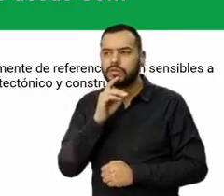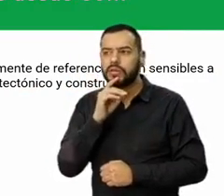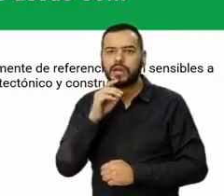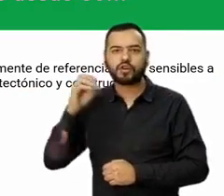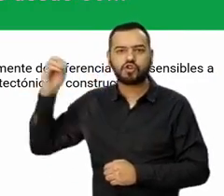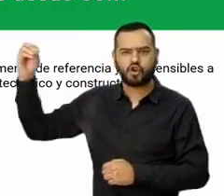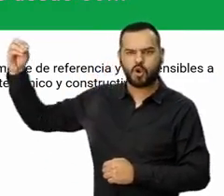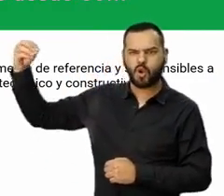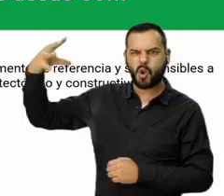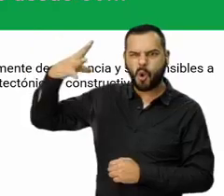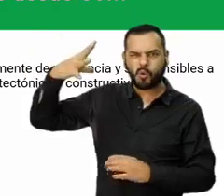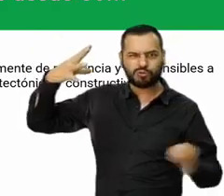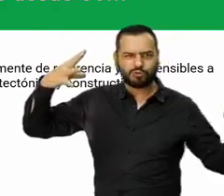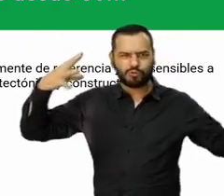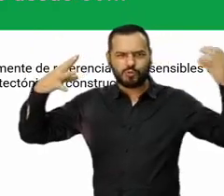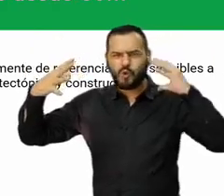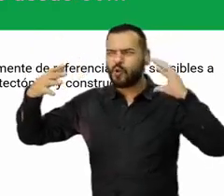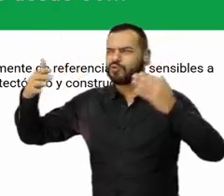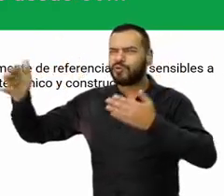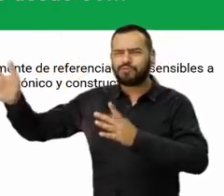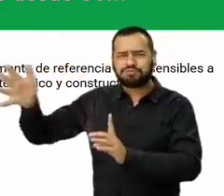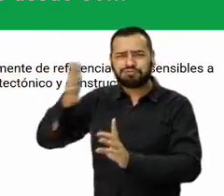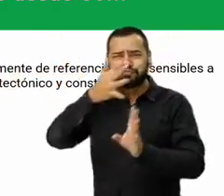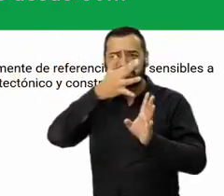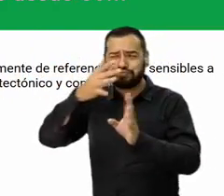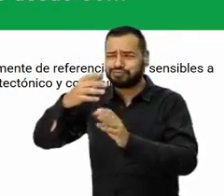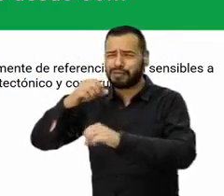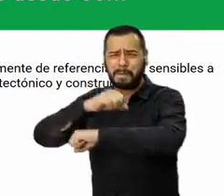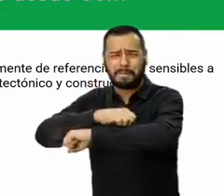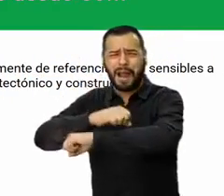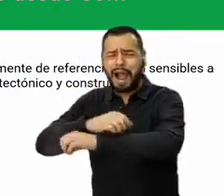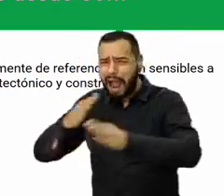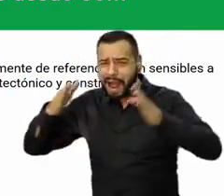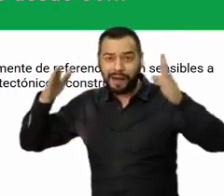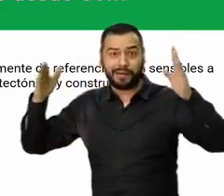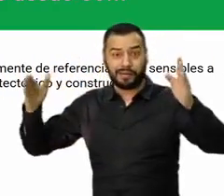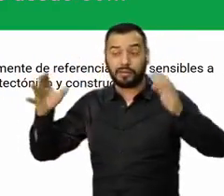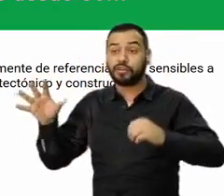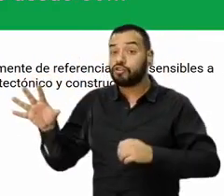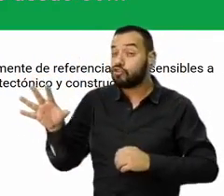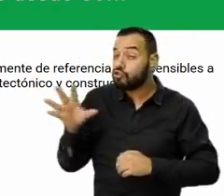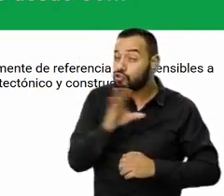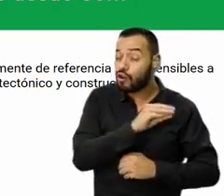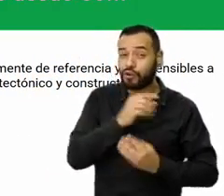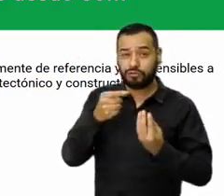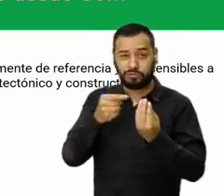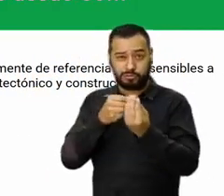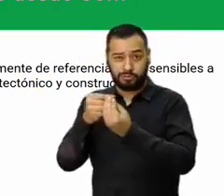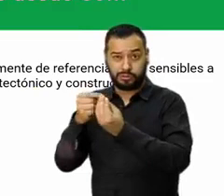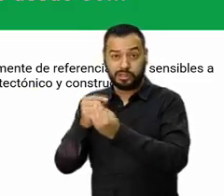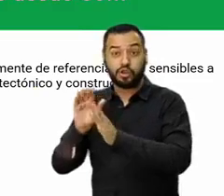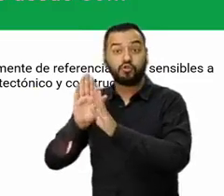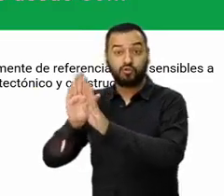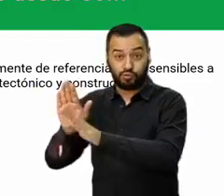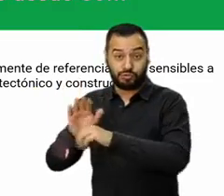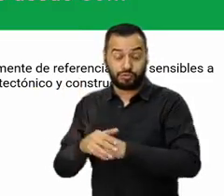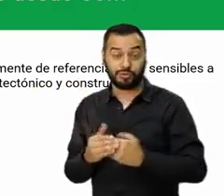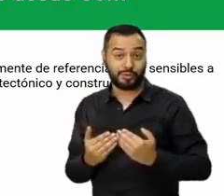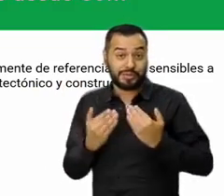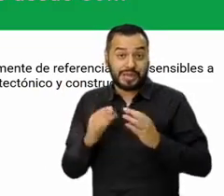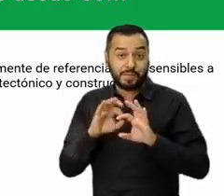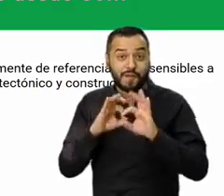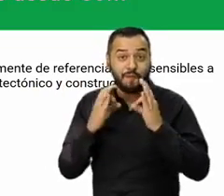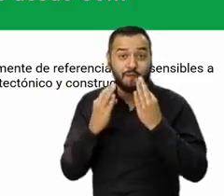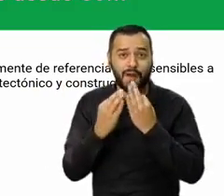iluminación y ventilación. Todos cuentan absolutamente y hablo en todos los diseños, lo cual permite que la